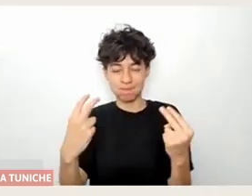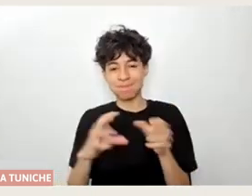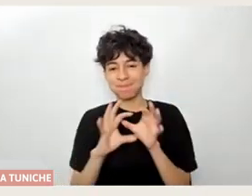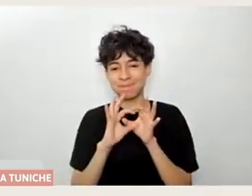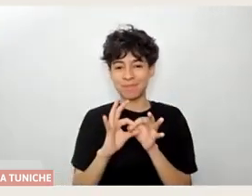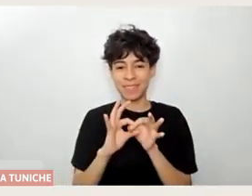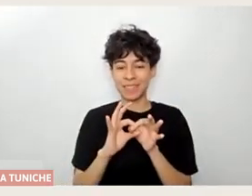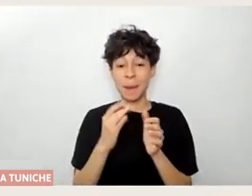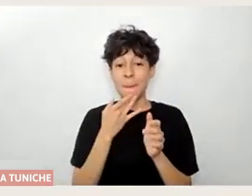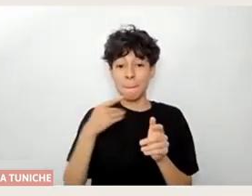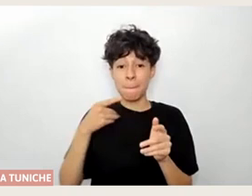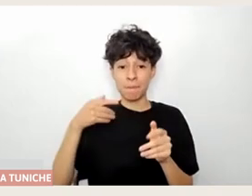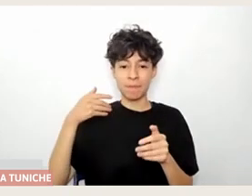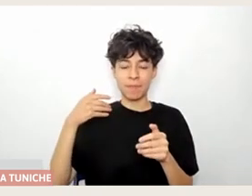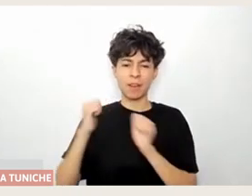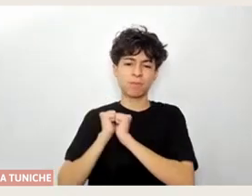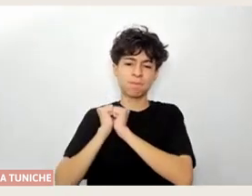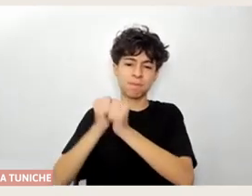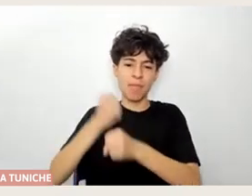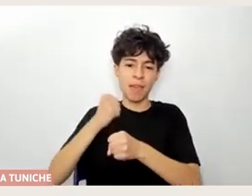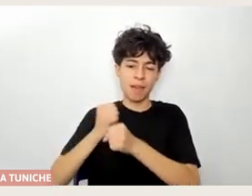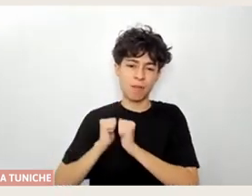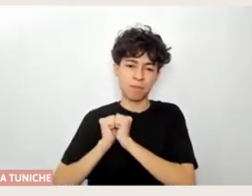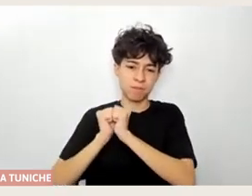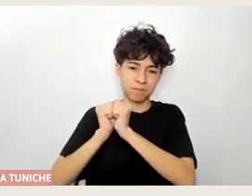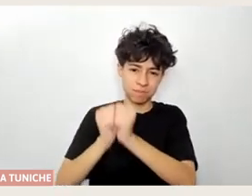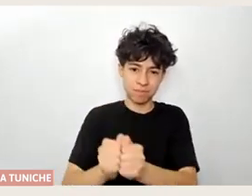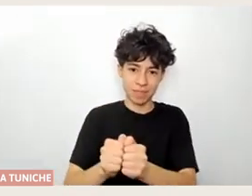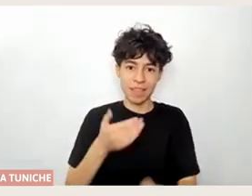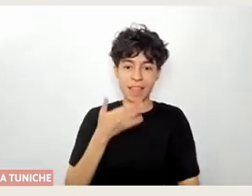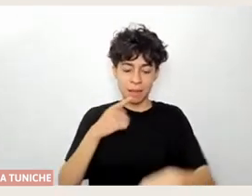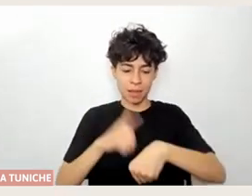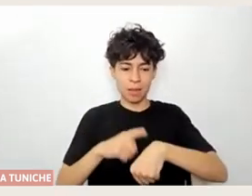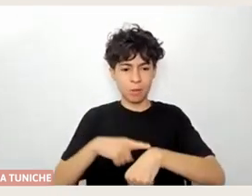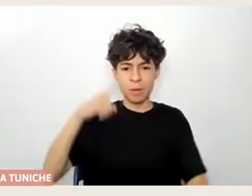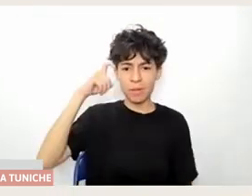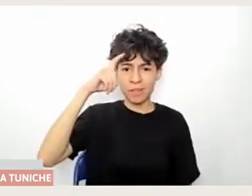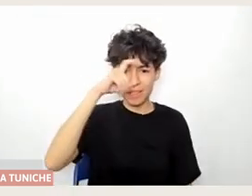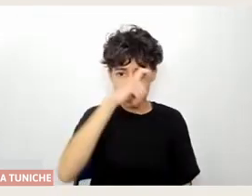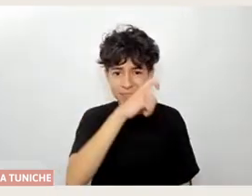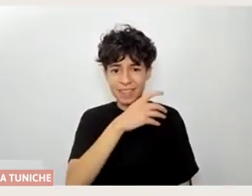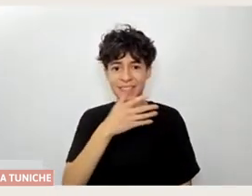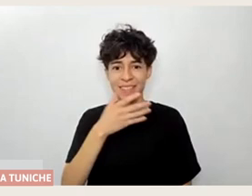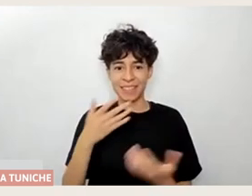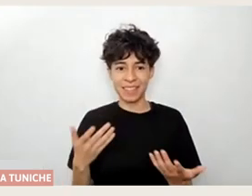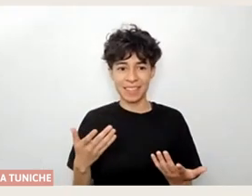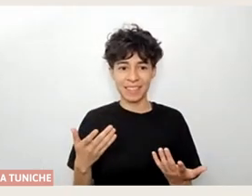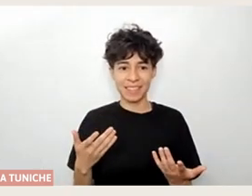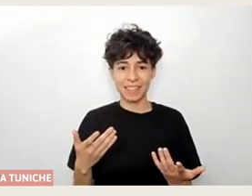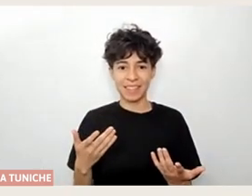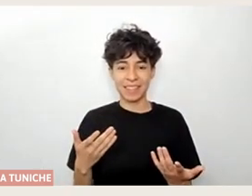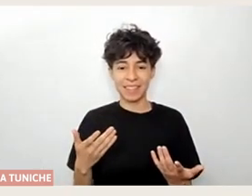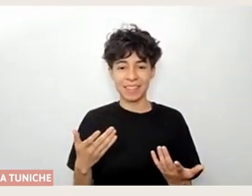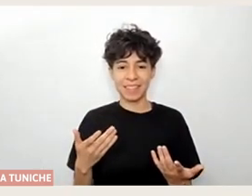camino hemos estado ahí, entonces en tiempos difíciles, apocalípticos, medio de maneras despertos, igual da